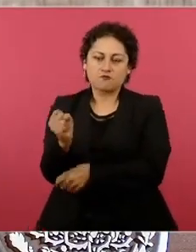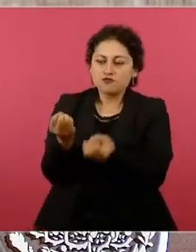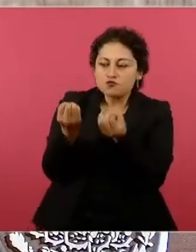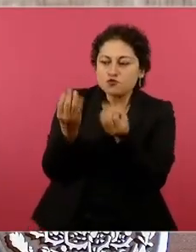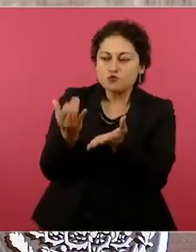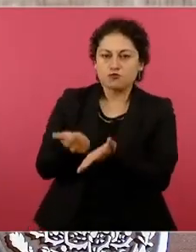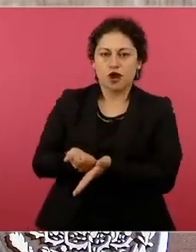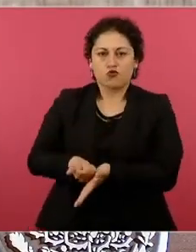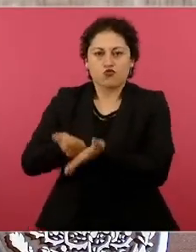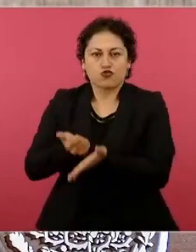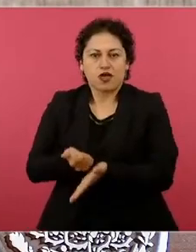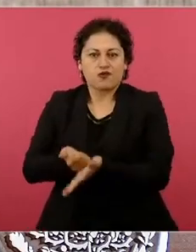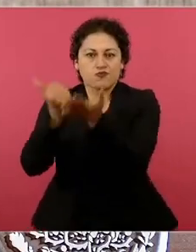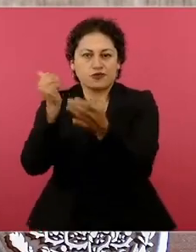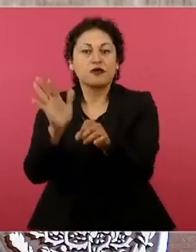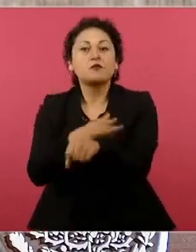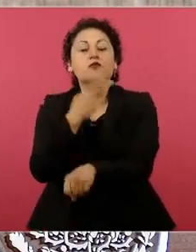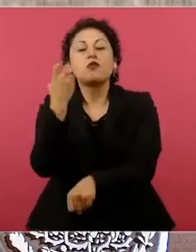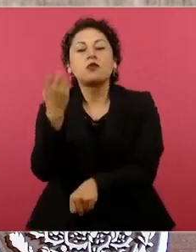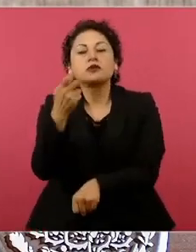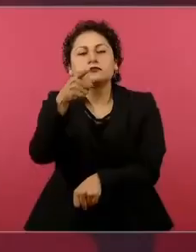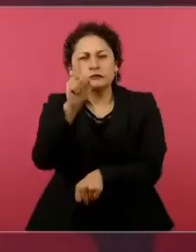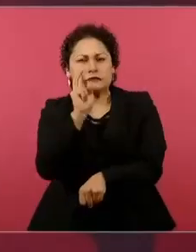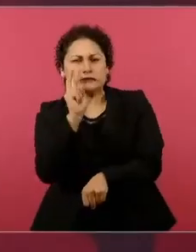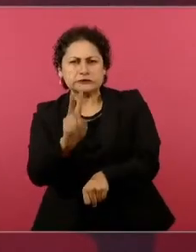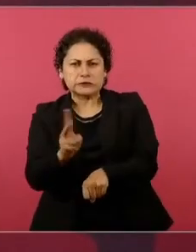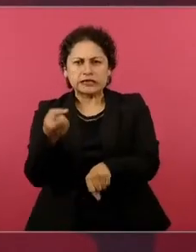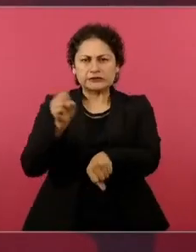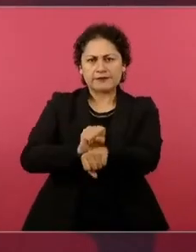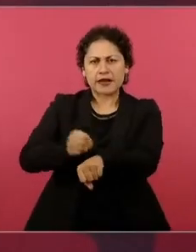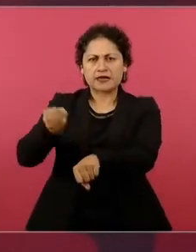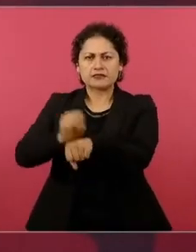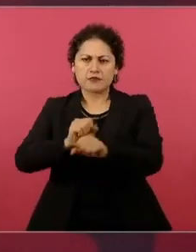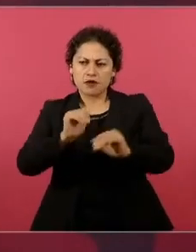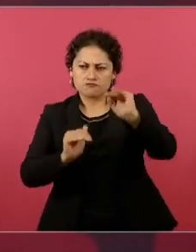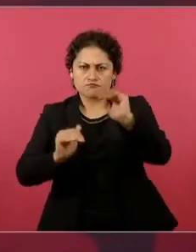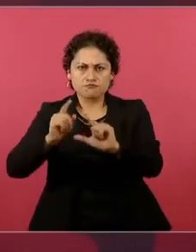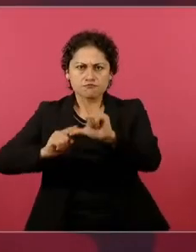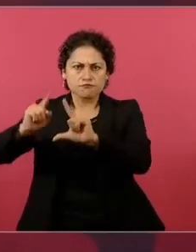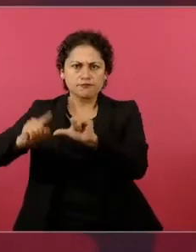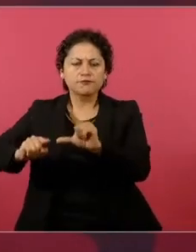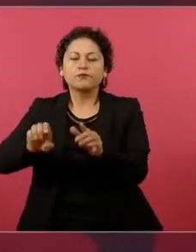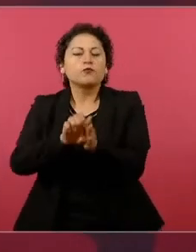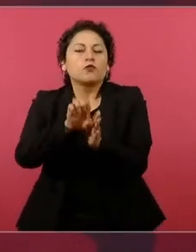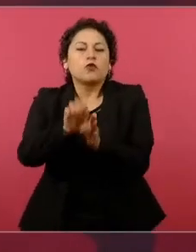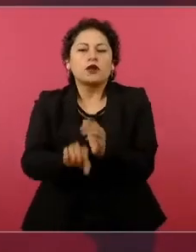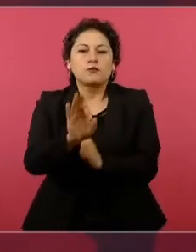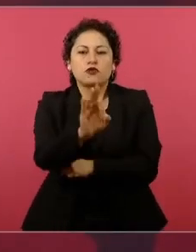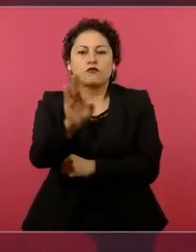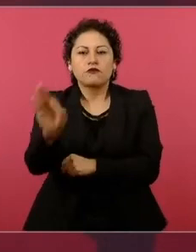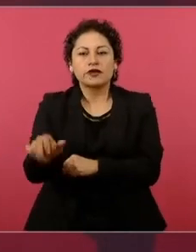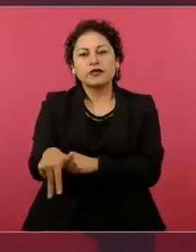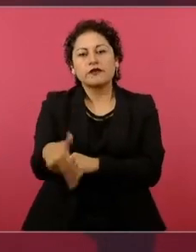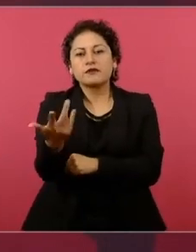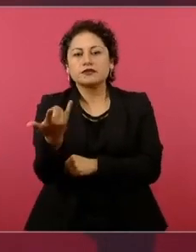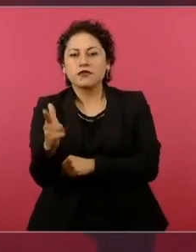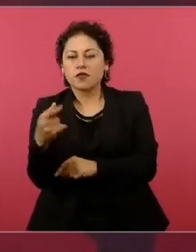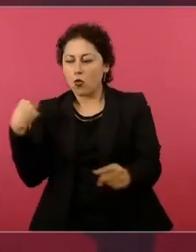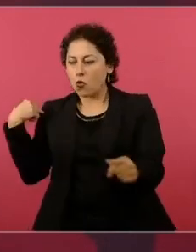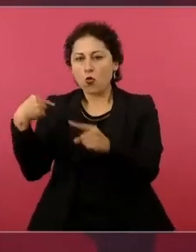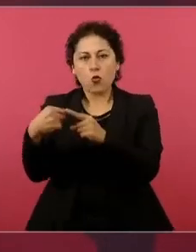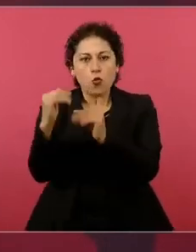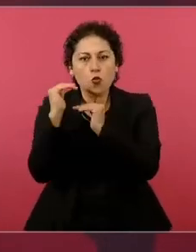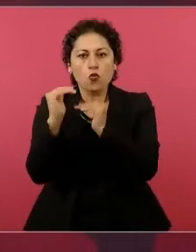semana variaciones en el incentivo fiscal. Si hacemos un corte el 13 de julio, tenemos que la